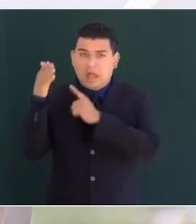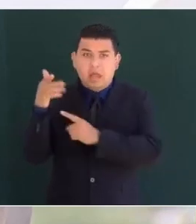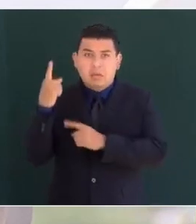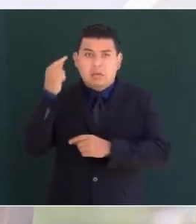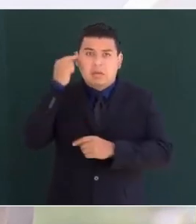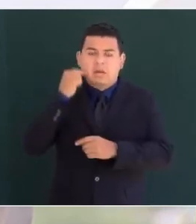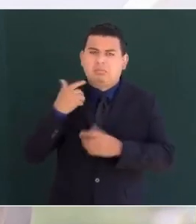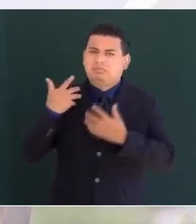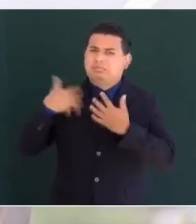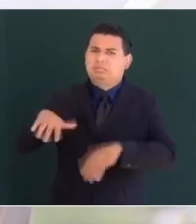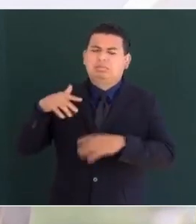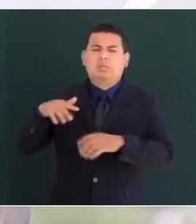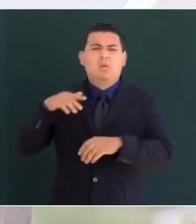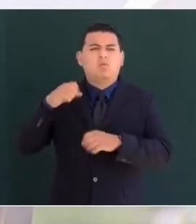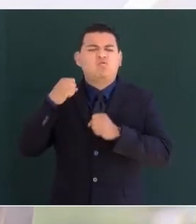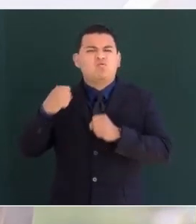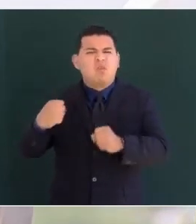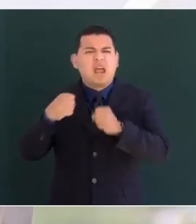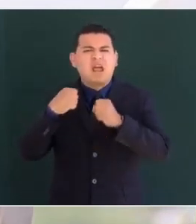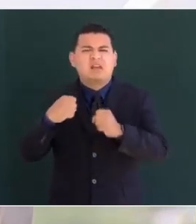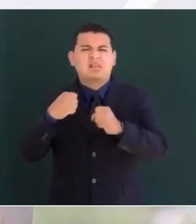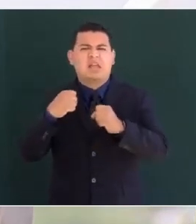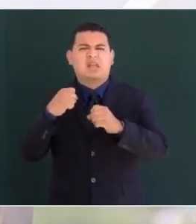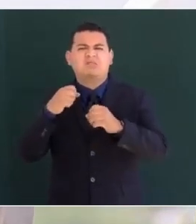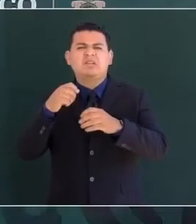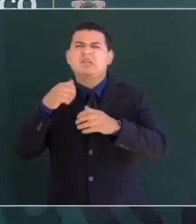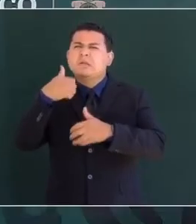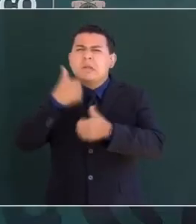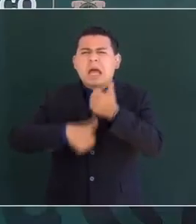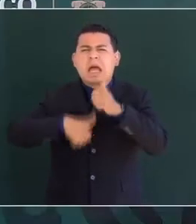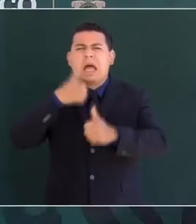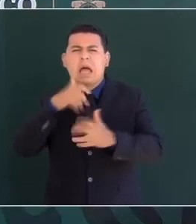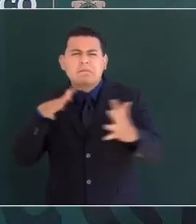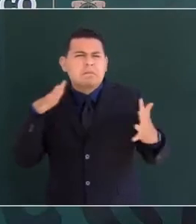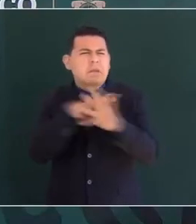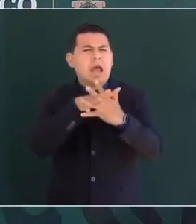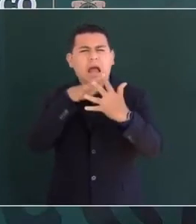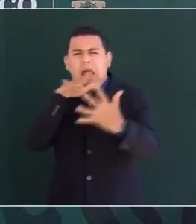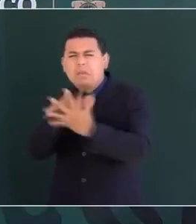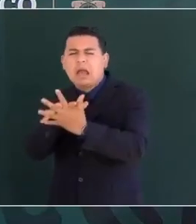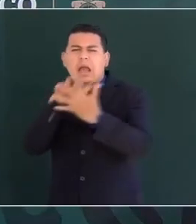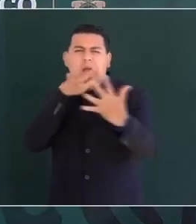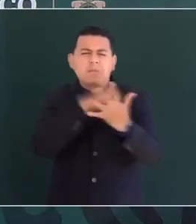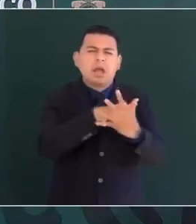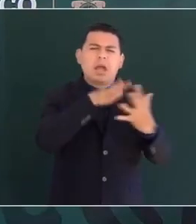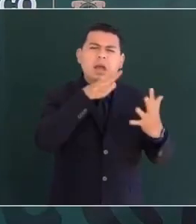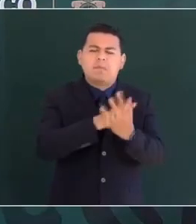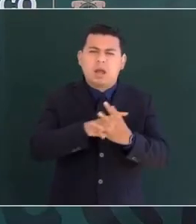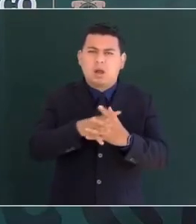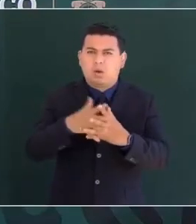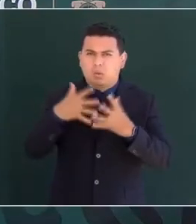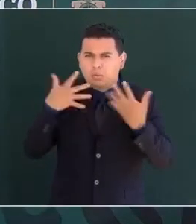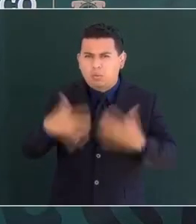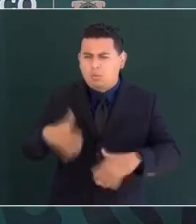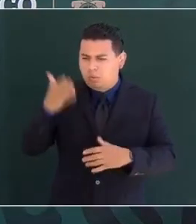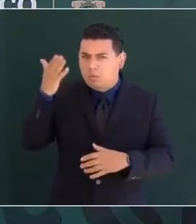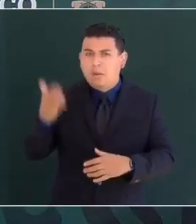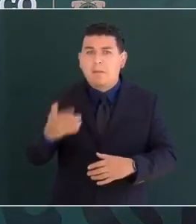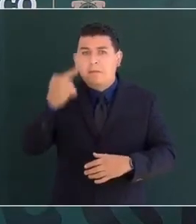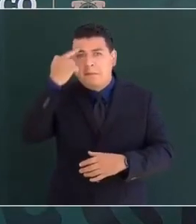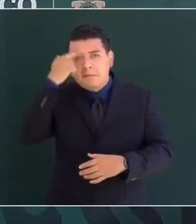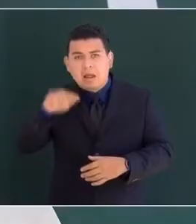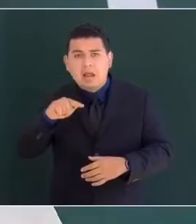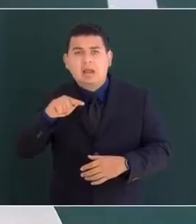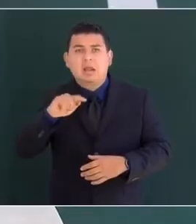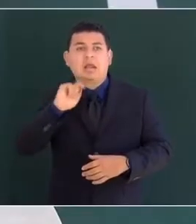luchadores de México, quien peleó para terminar con